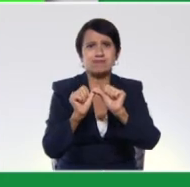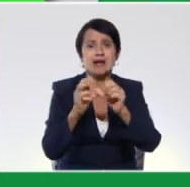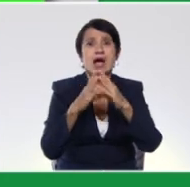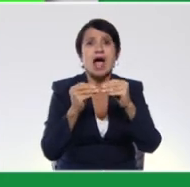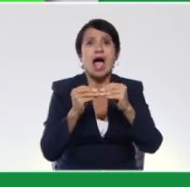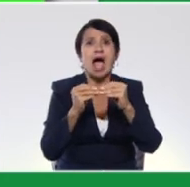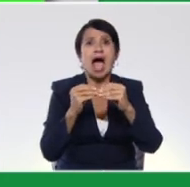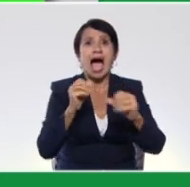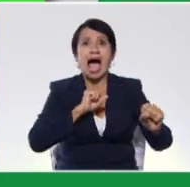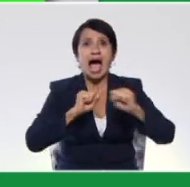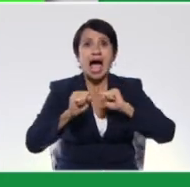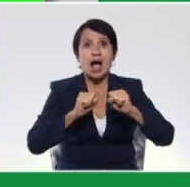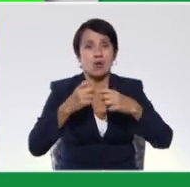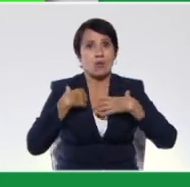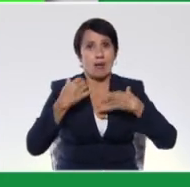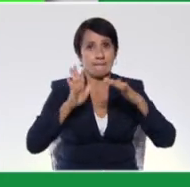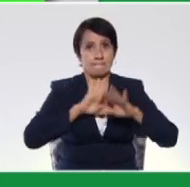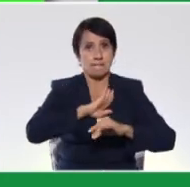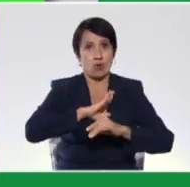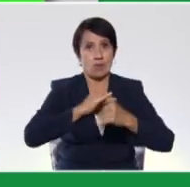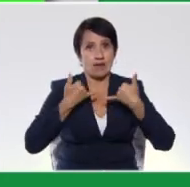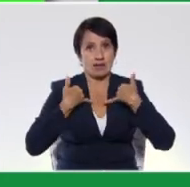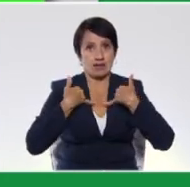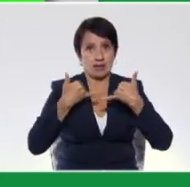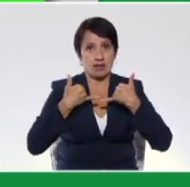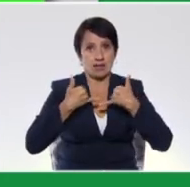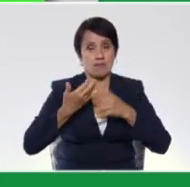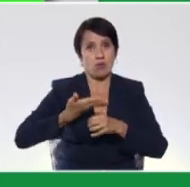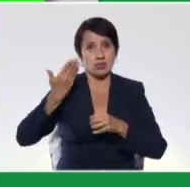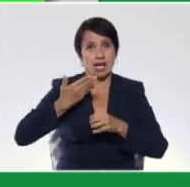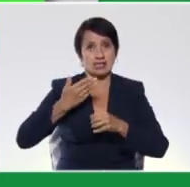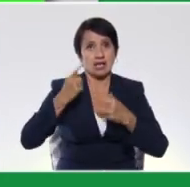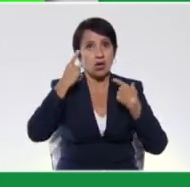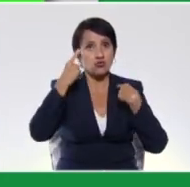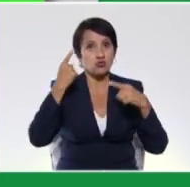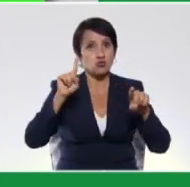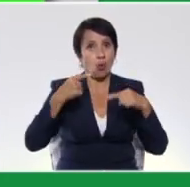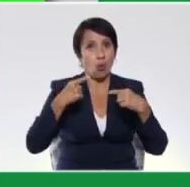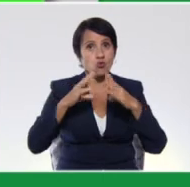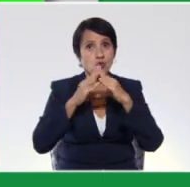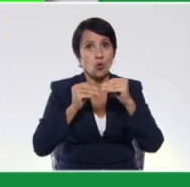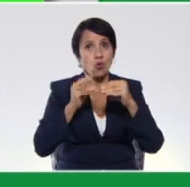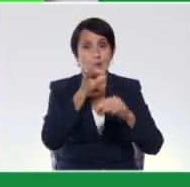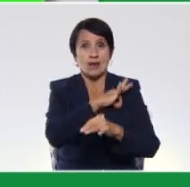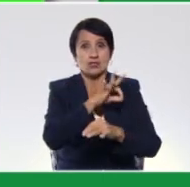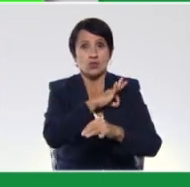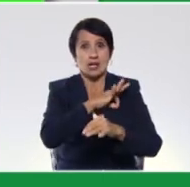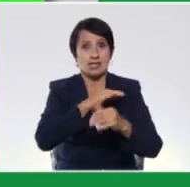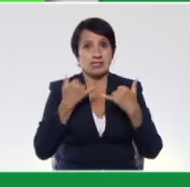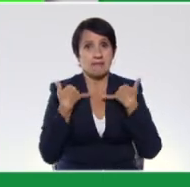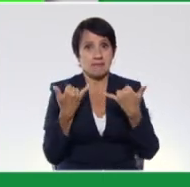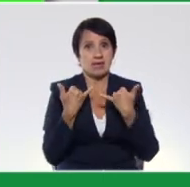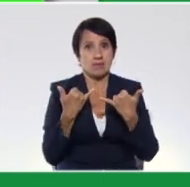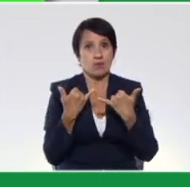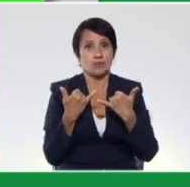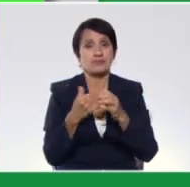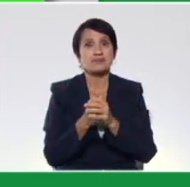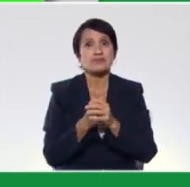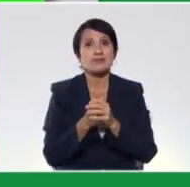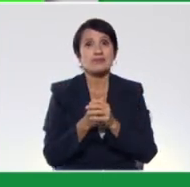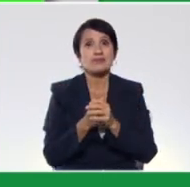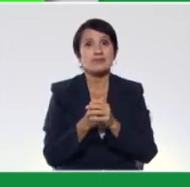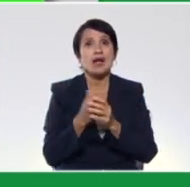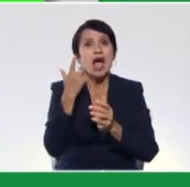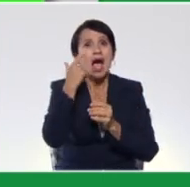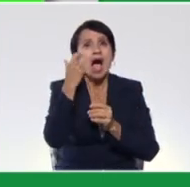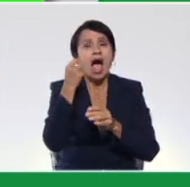autorealizarse como una persona útil para la sociedad y para sí mismo. Por otra parte, los